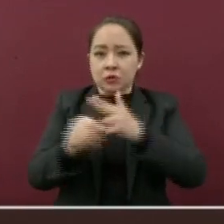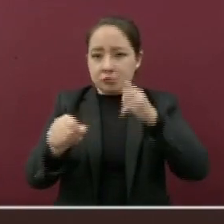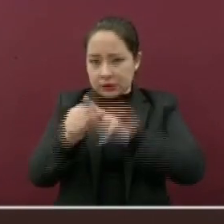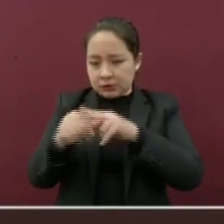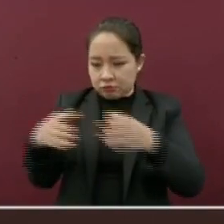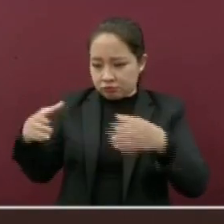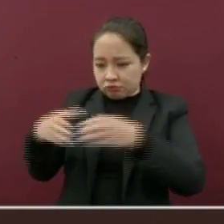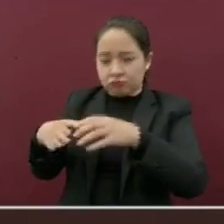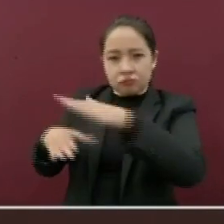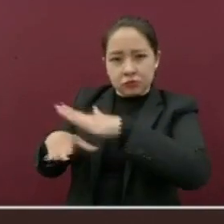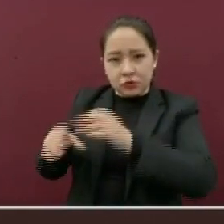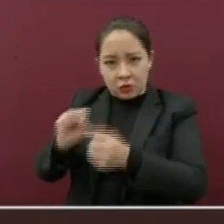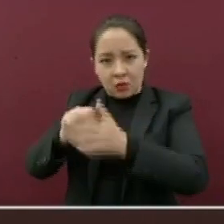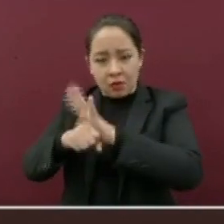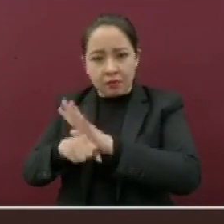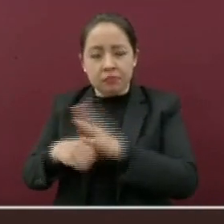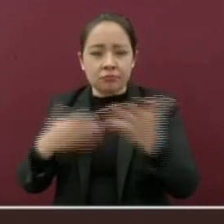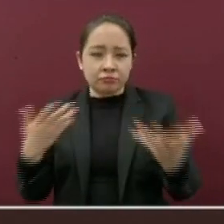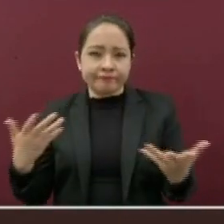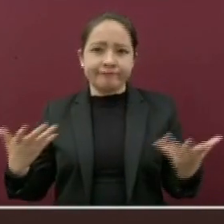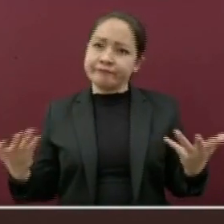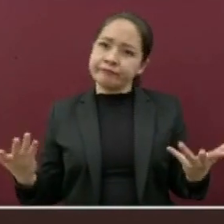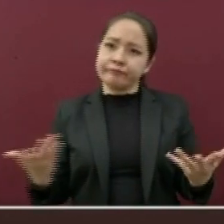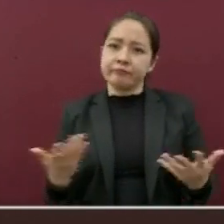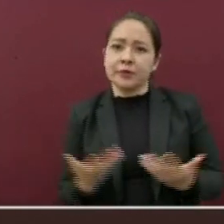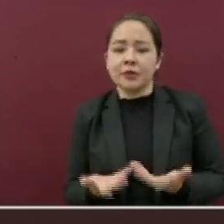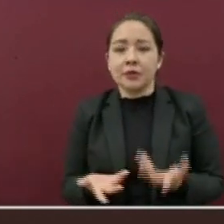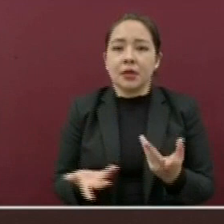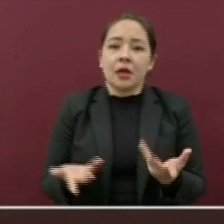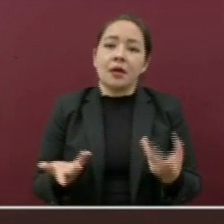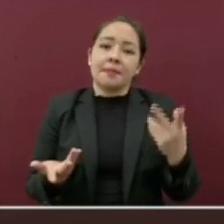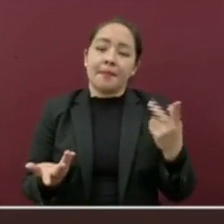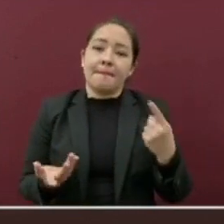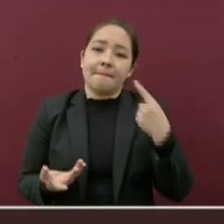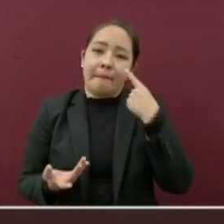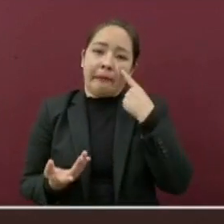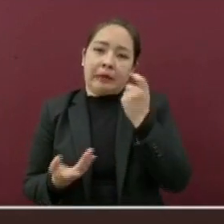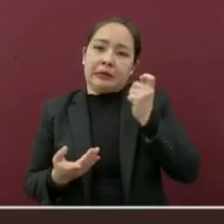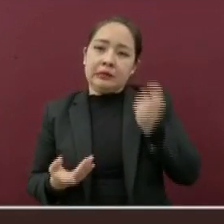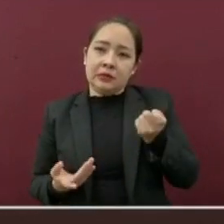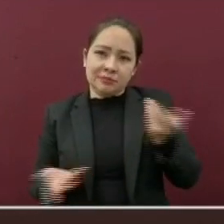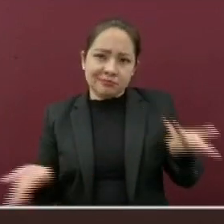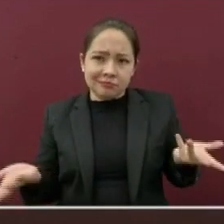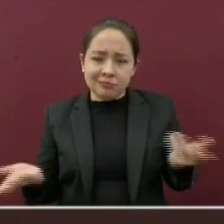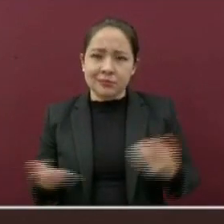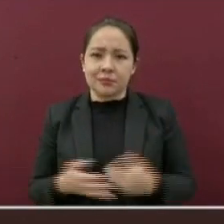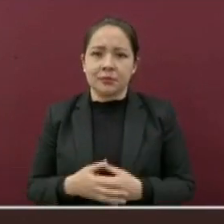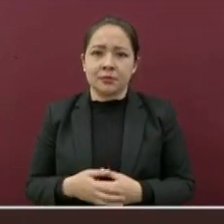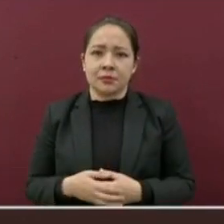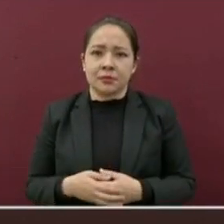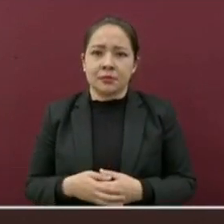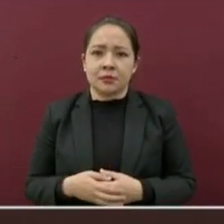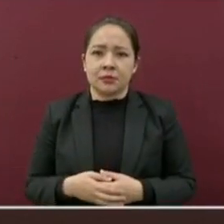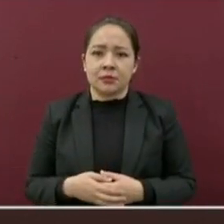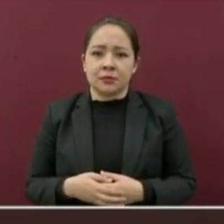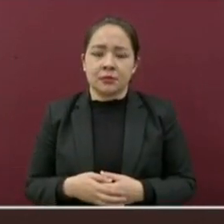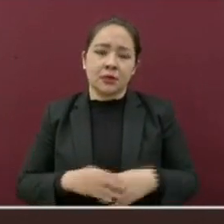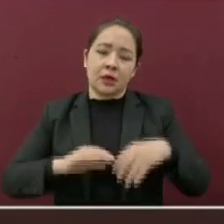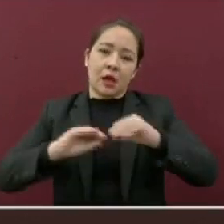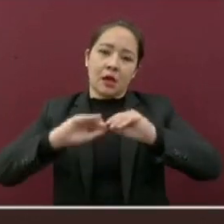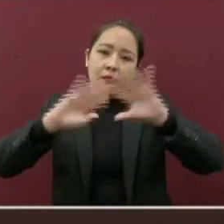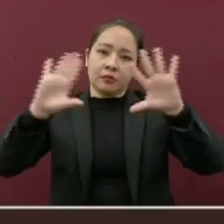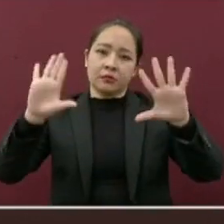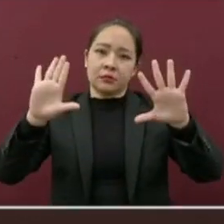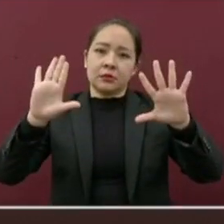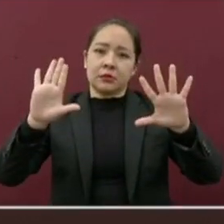Esto, familia Veracruzana, en términos generales, y claro, por supuesto, que son informaciones